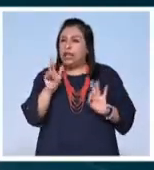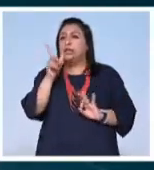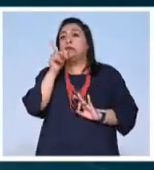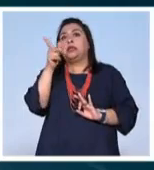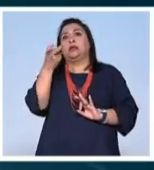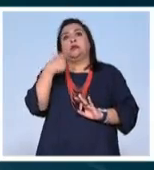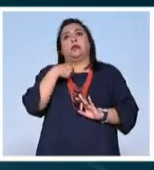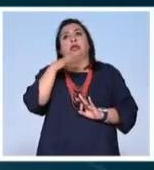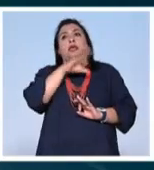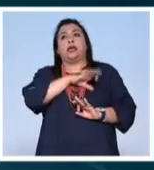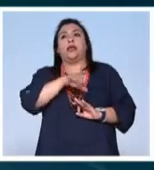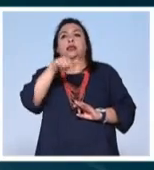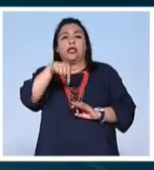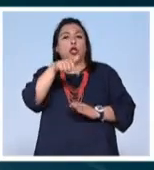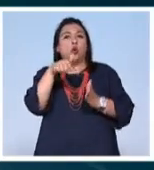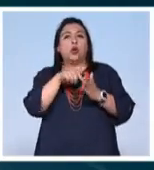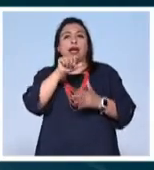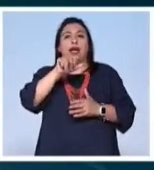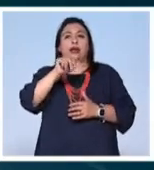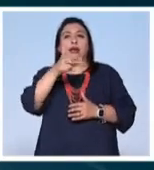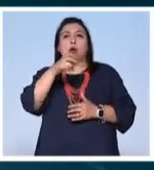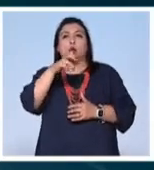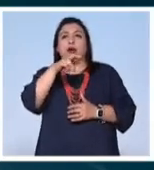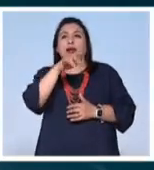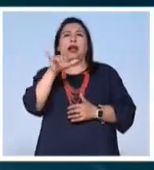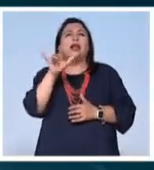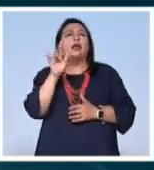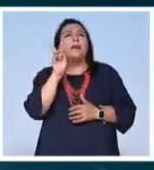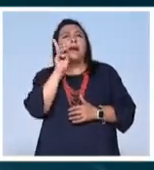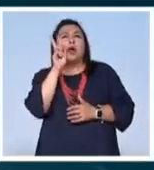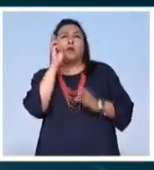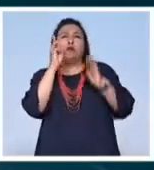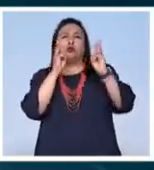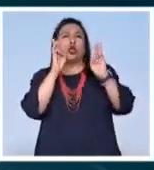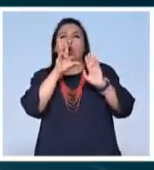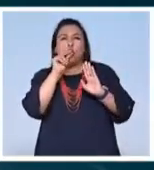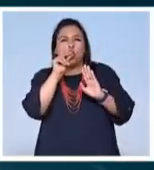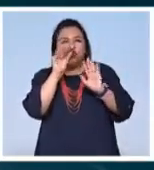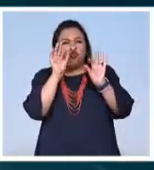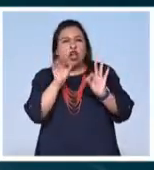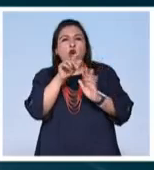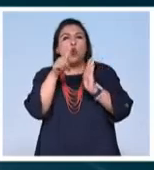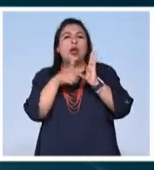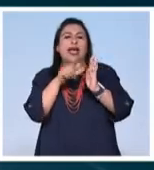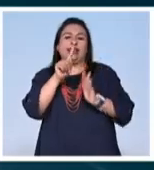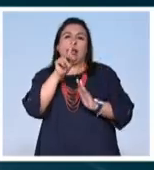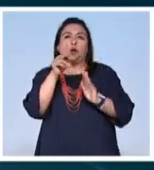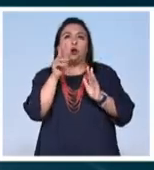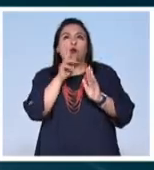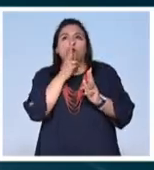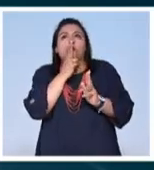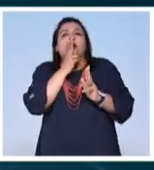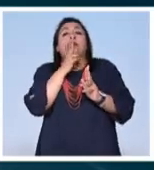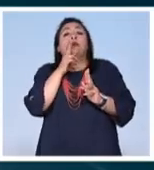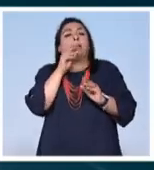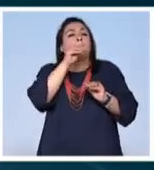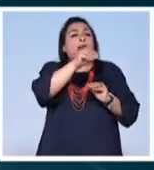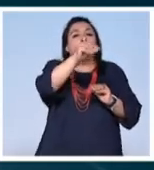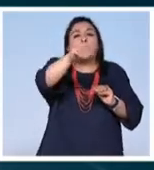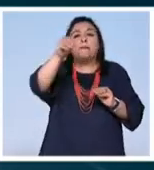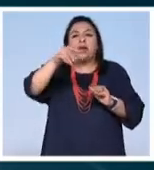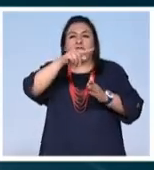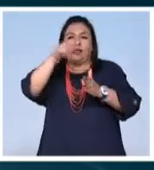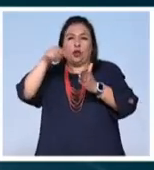encanta porque el Anahuacalí yo nunca lo he visto como un museo, lo veo como un templo. Colocadas en distintos puntos del museo, las